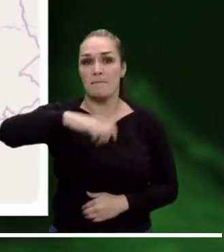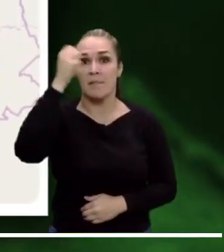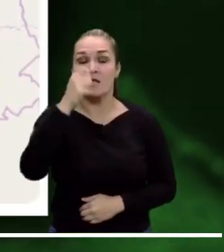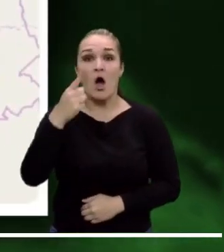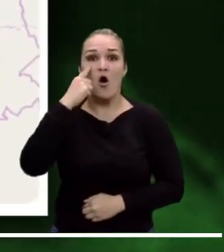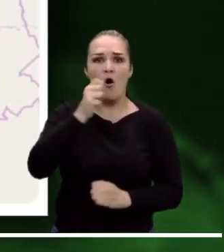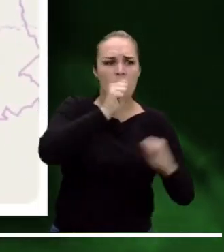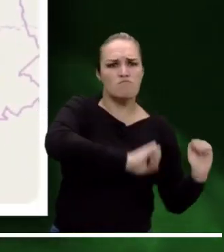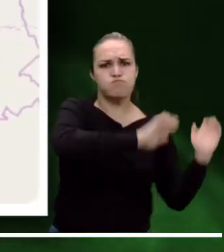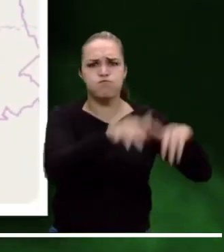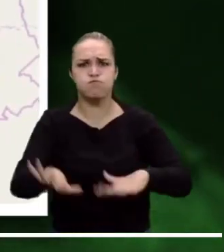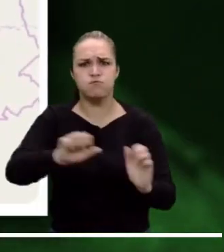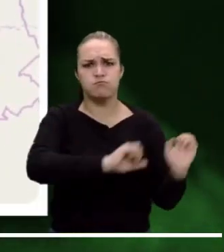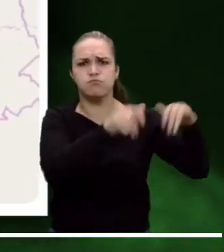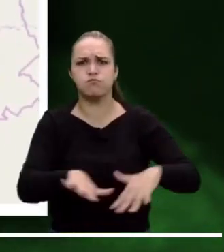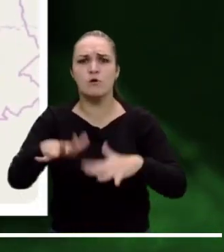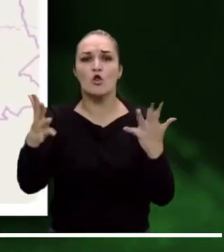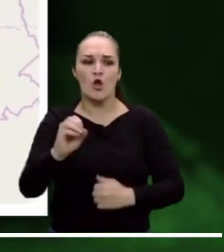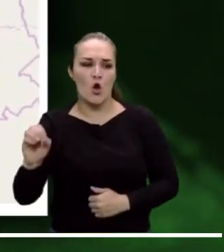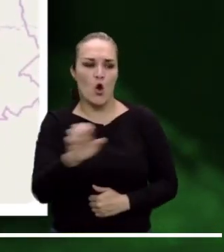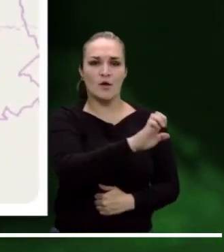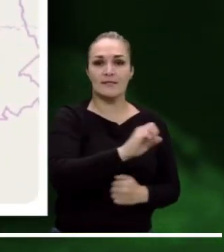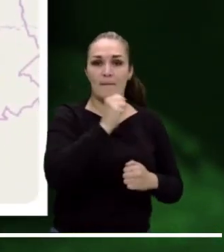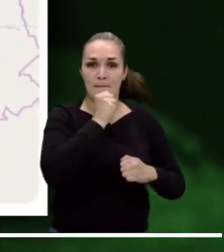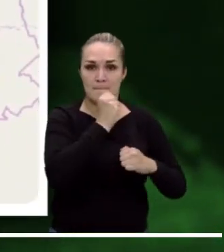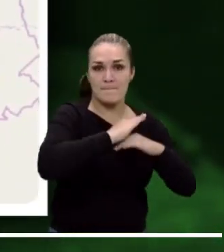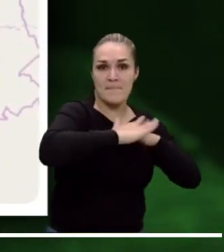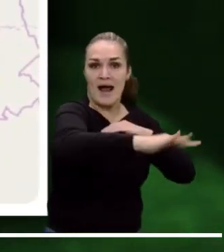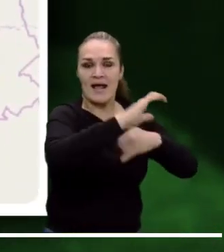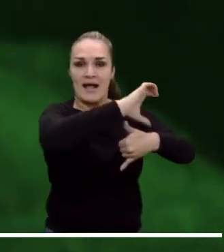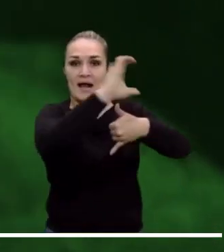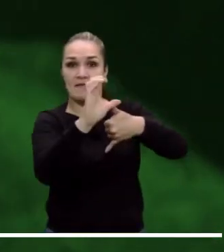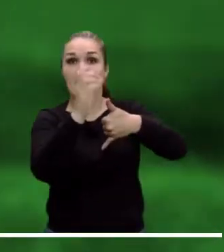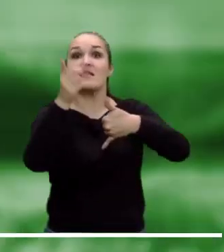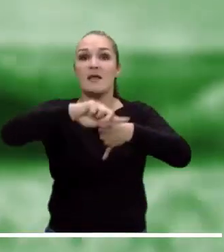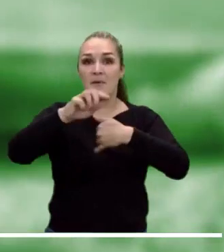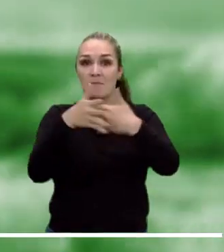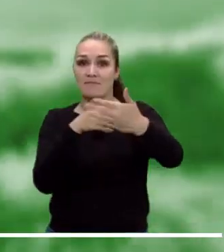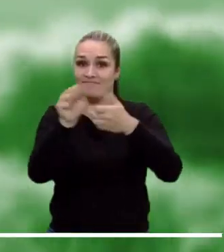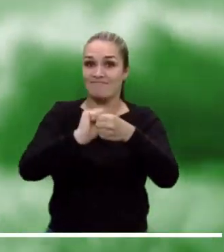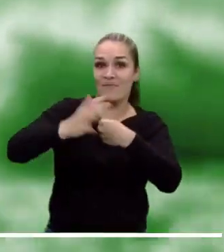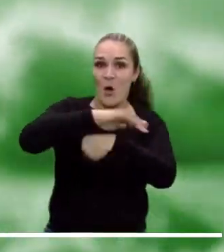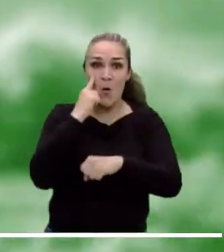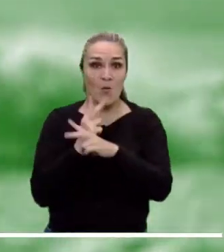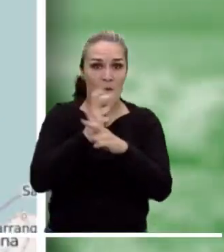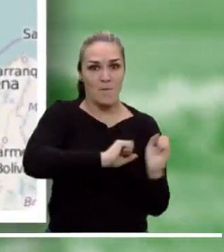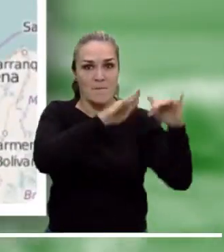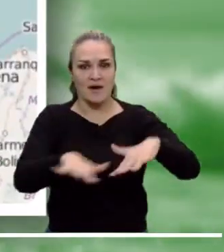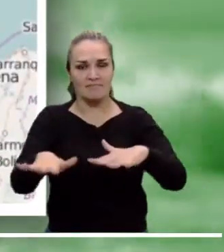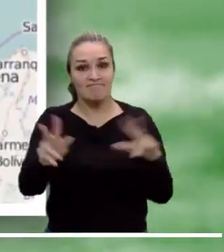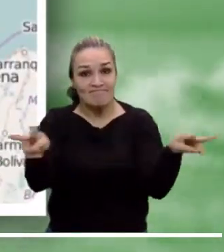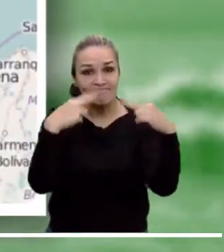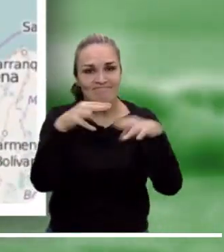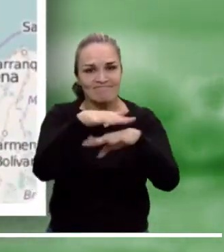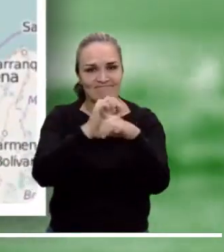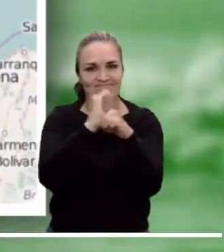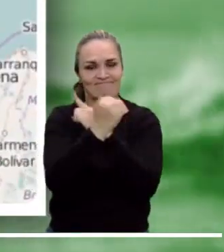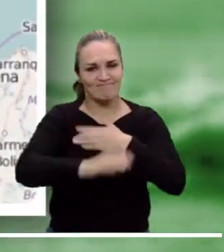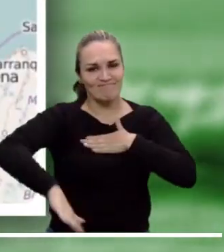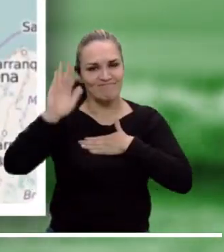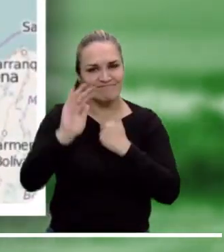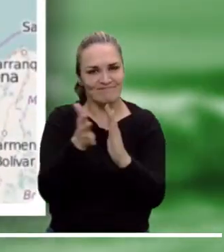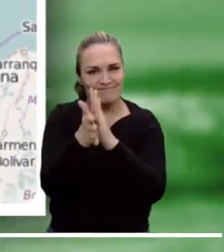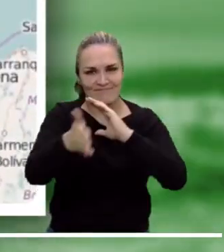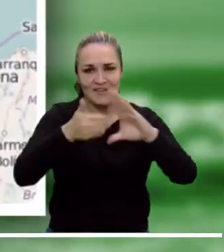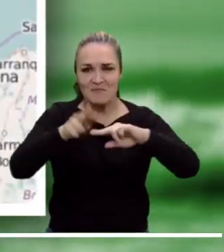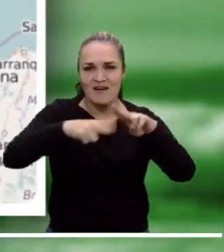posibilidad de deslizamientos de tierra en el Pacífico, Los Andes y Meta. Alerta naranja por viento y oleaje en el oeste del Mar